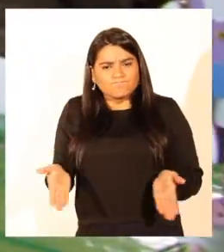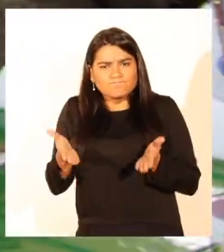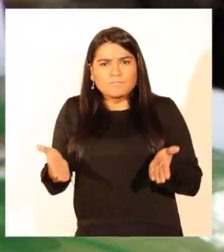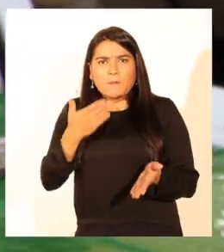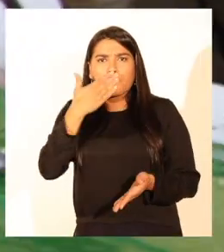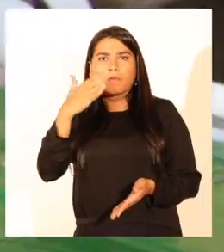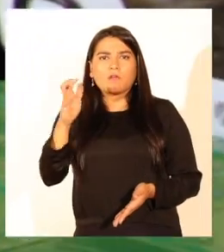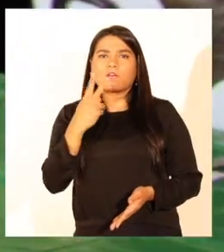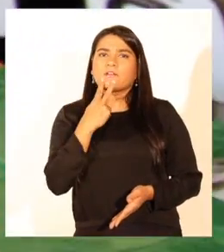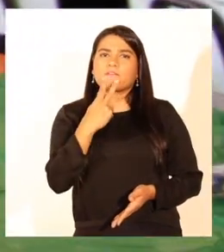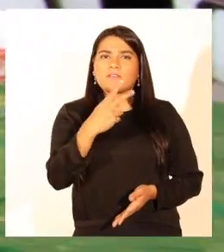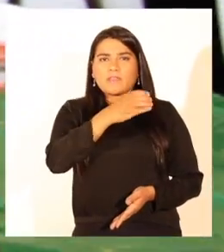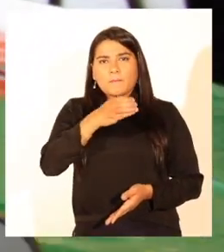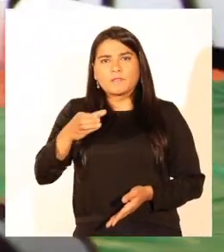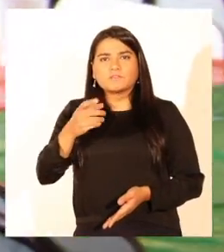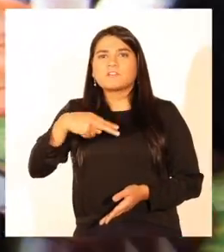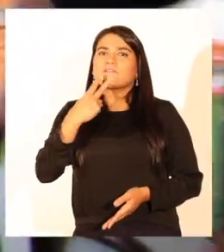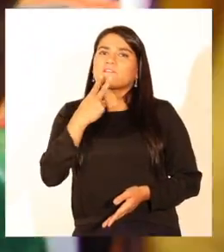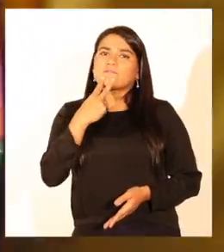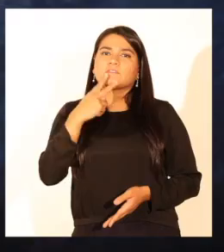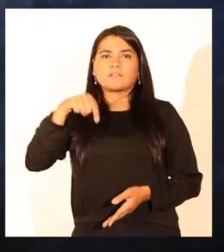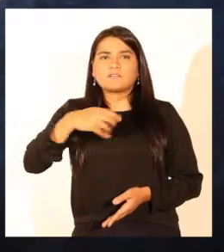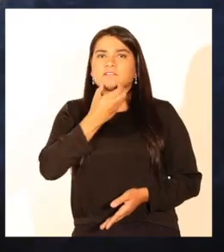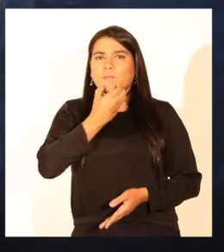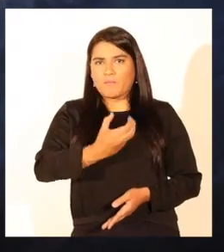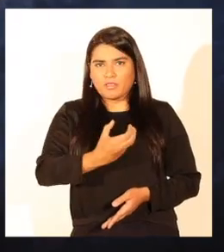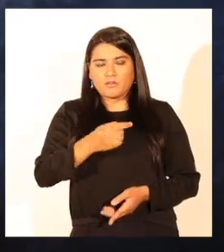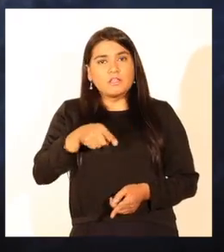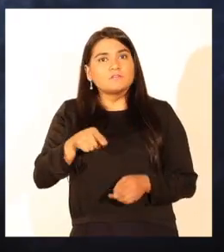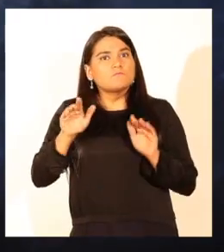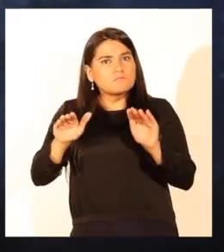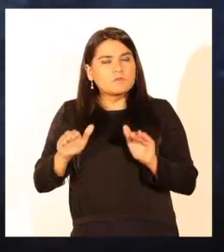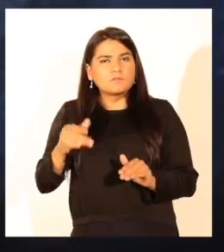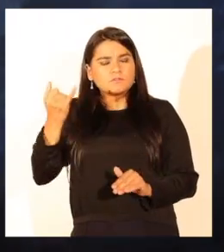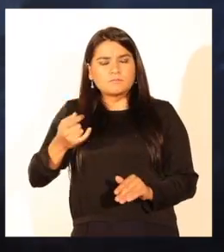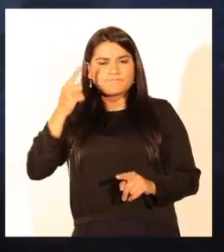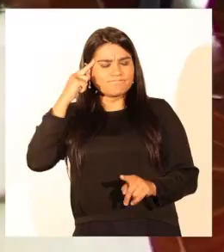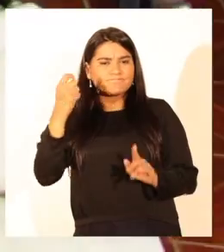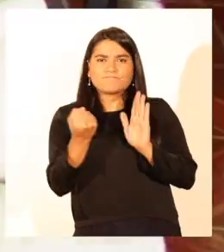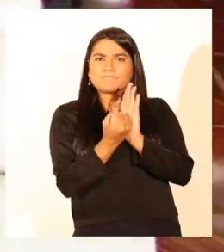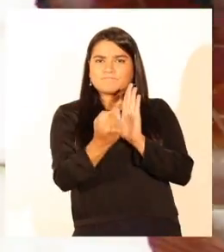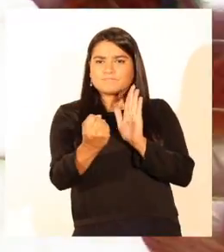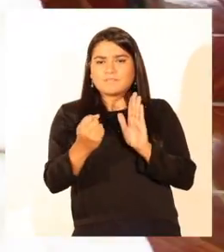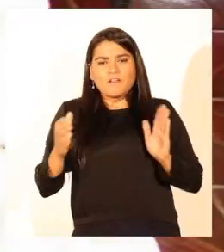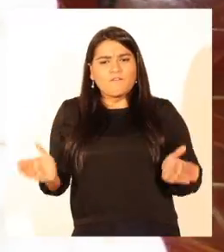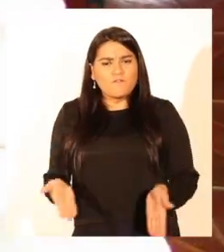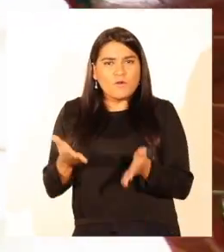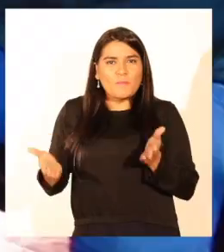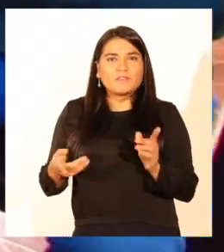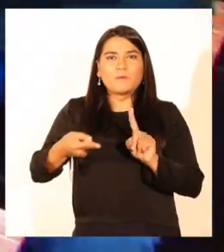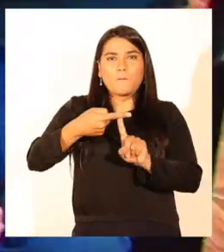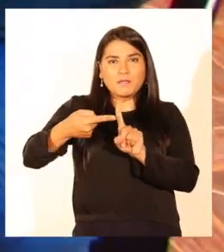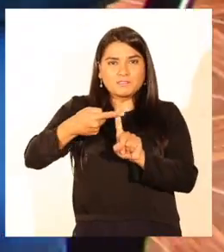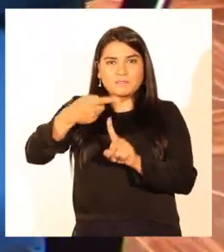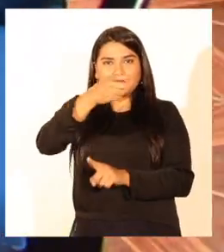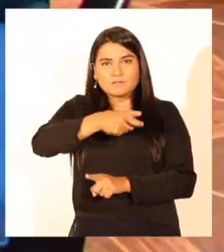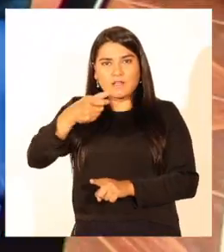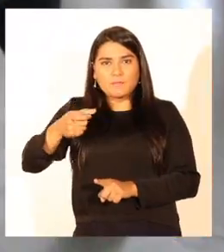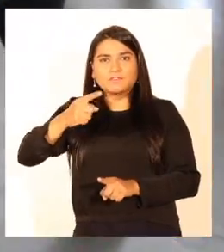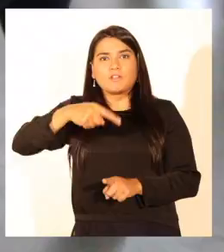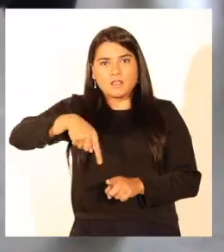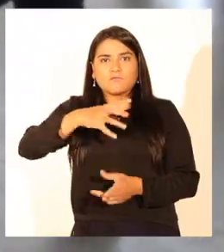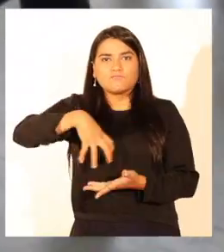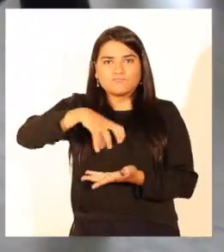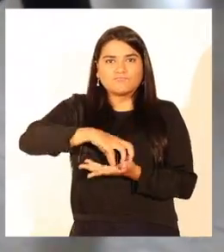de mejorar la calidad de vida de los sanpedrinos. Esto, siempre bajo el sello del fomento de la participación ciudadana y la